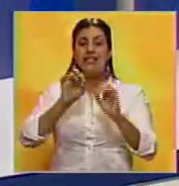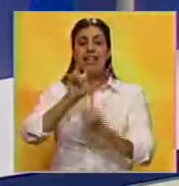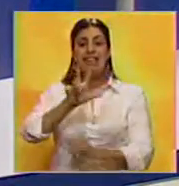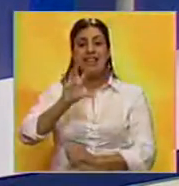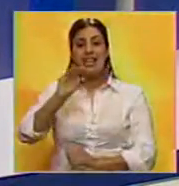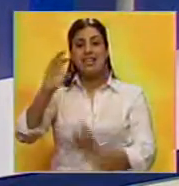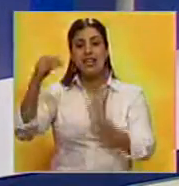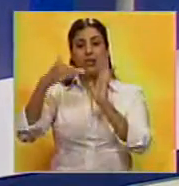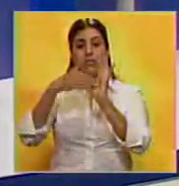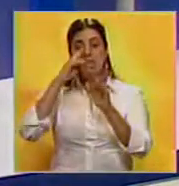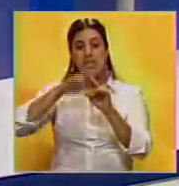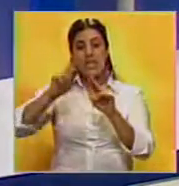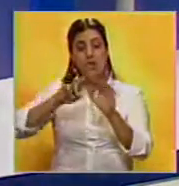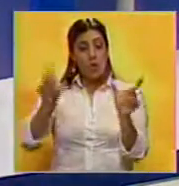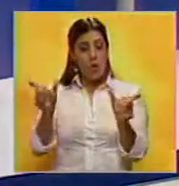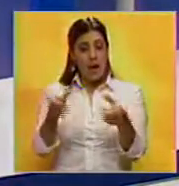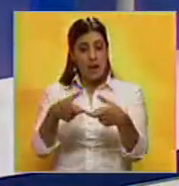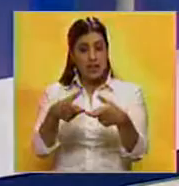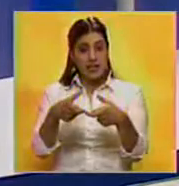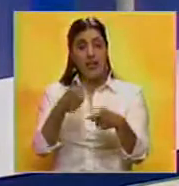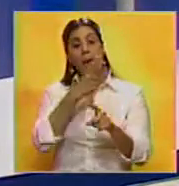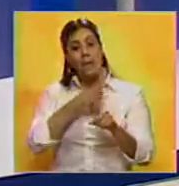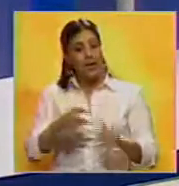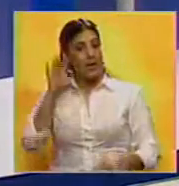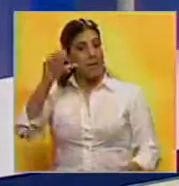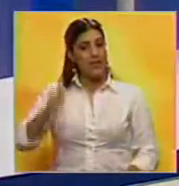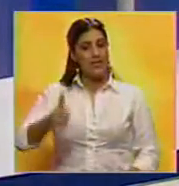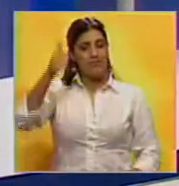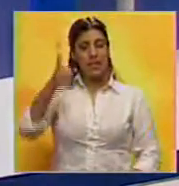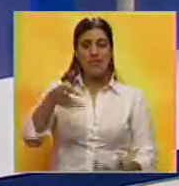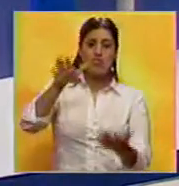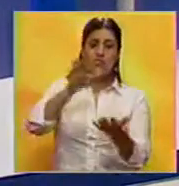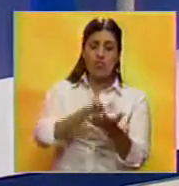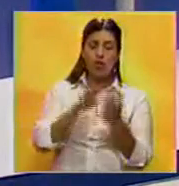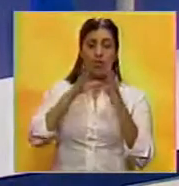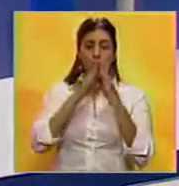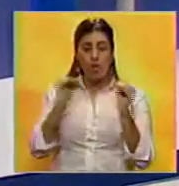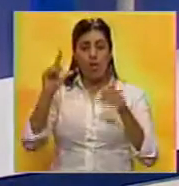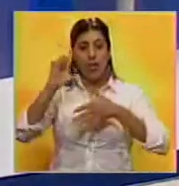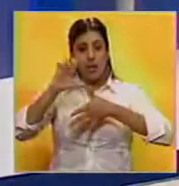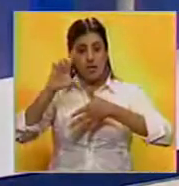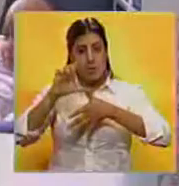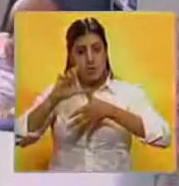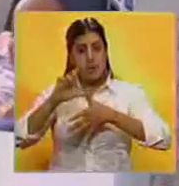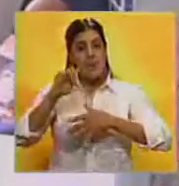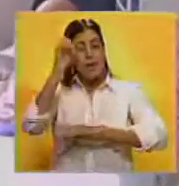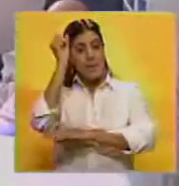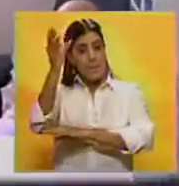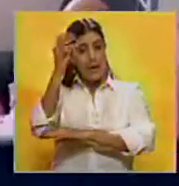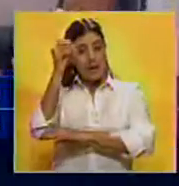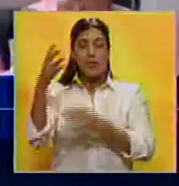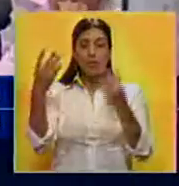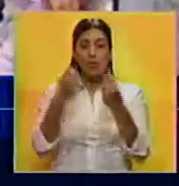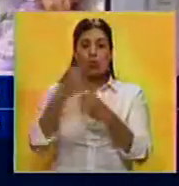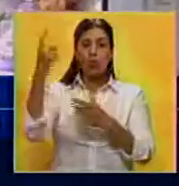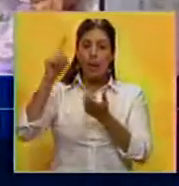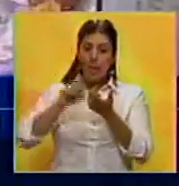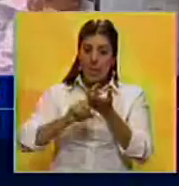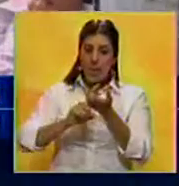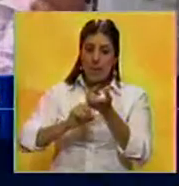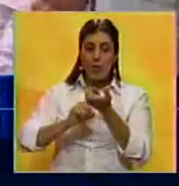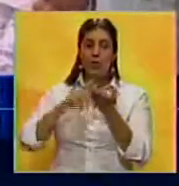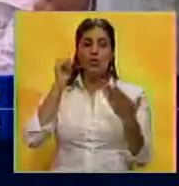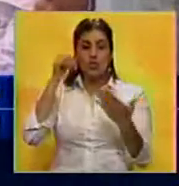300.000 niños con cáncer, siendo el país con más mortalidad de toda Latinoamérica. El parlamentario, junto a su esposa,